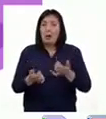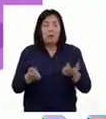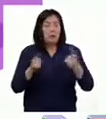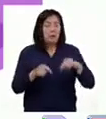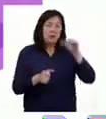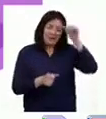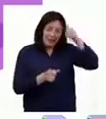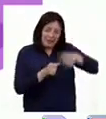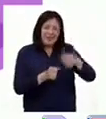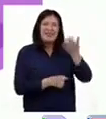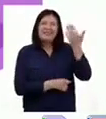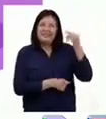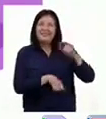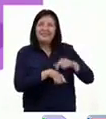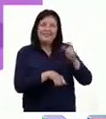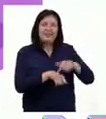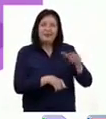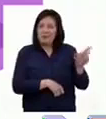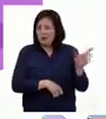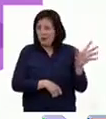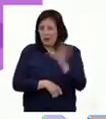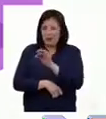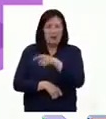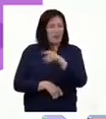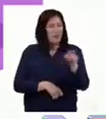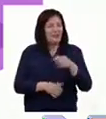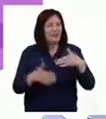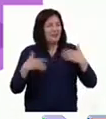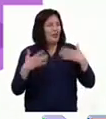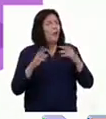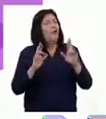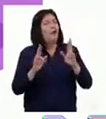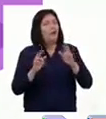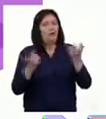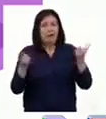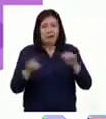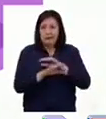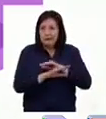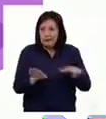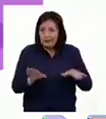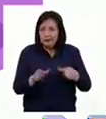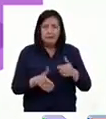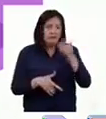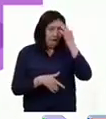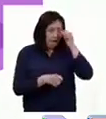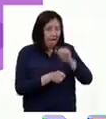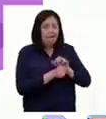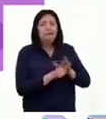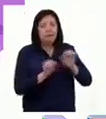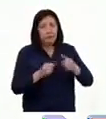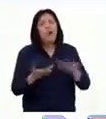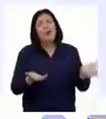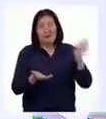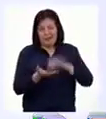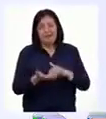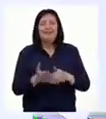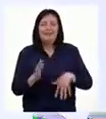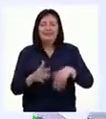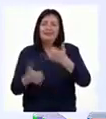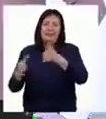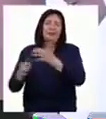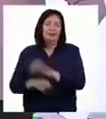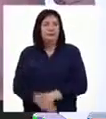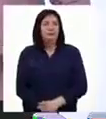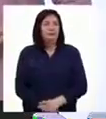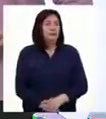cuando recordamos esos momentos, todos nos alegramos mucho y esperamos que cuando pase toda esta situación, podamos volver a jugar como antes.